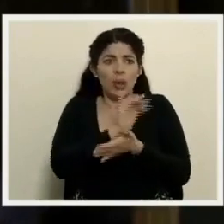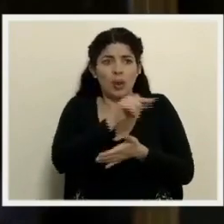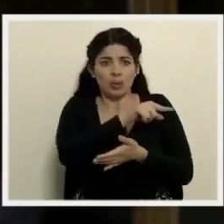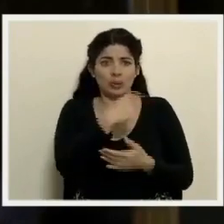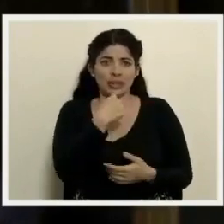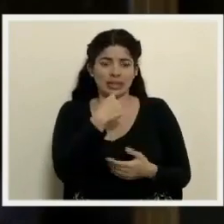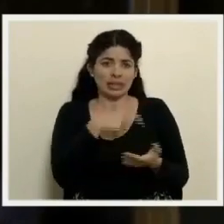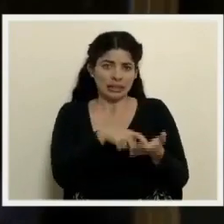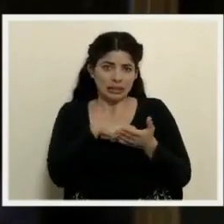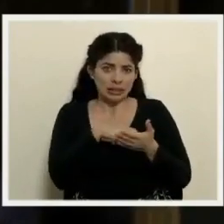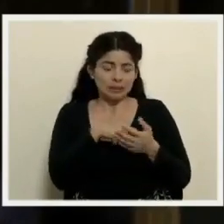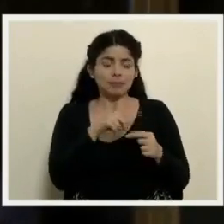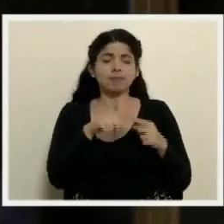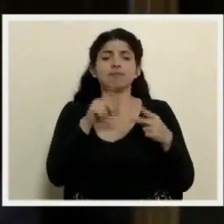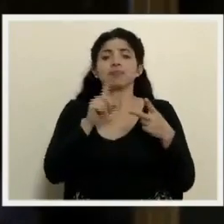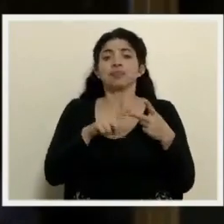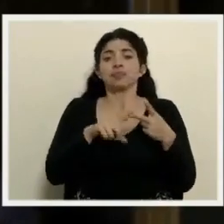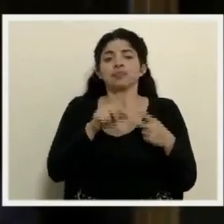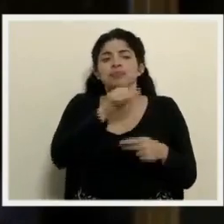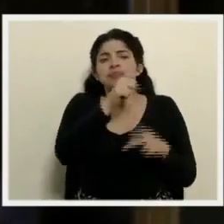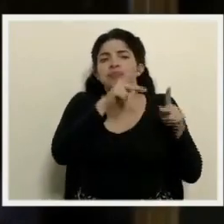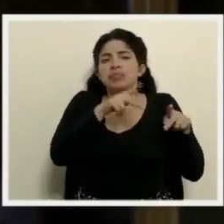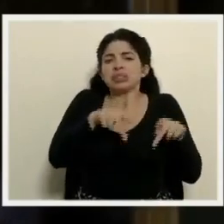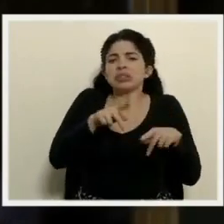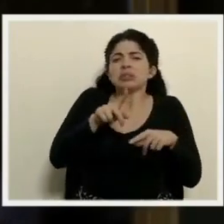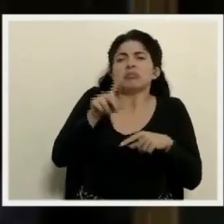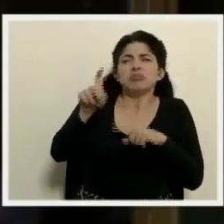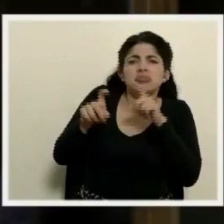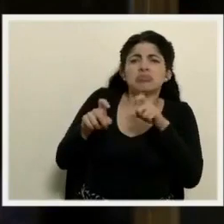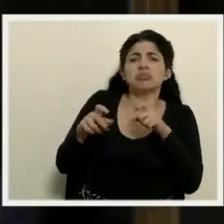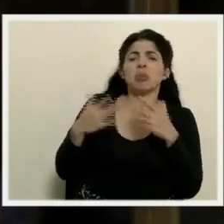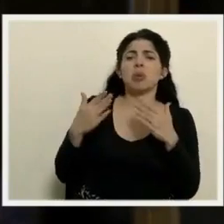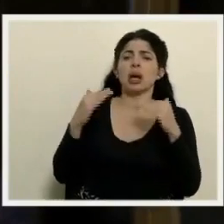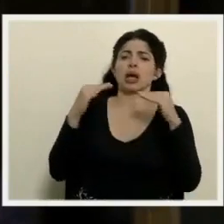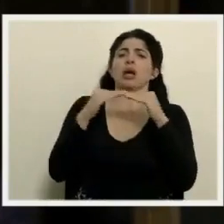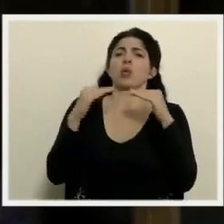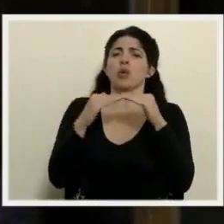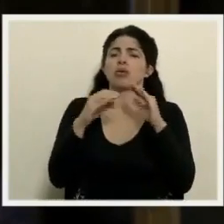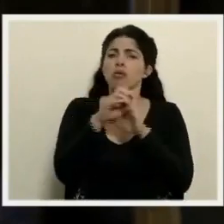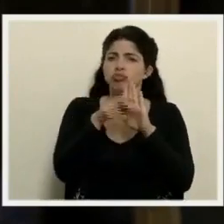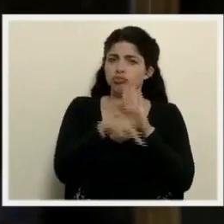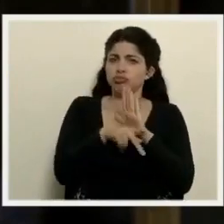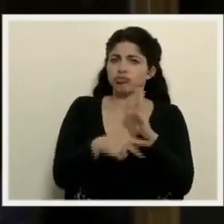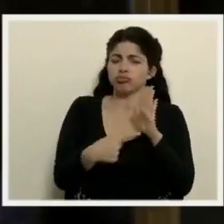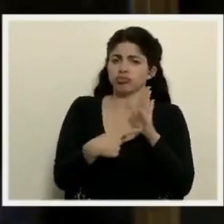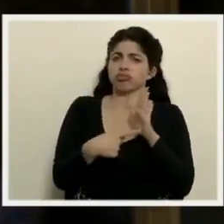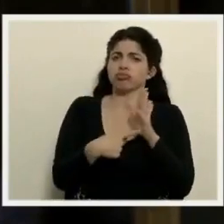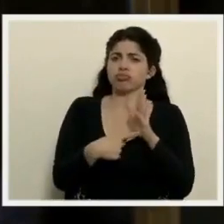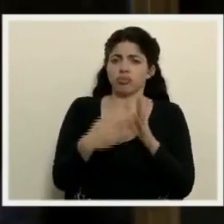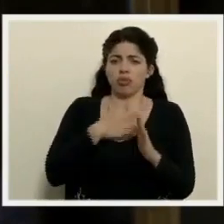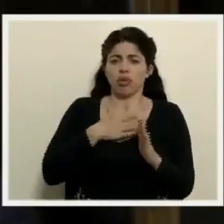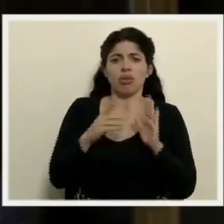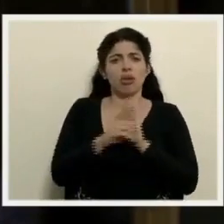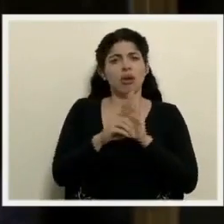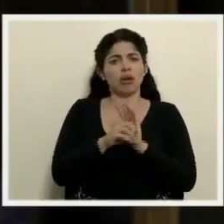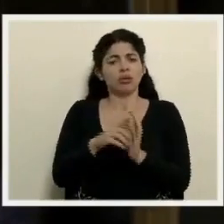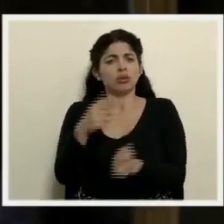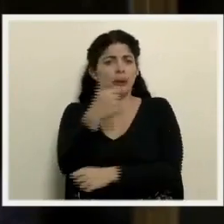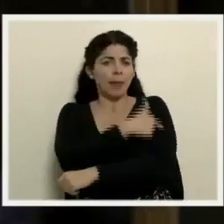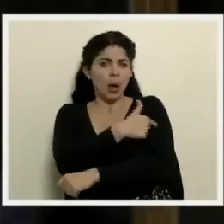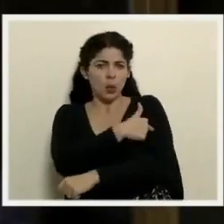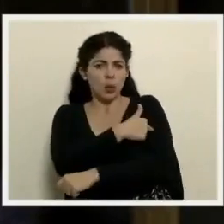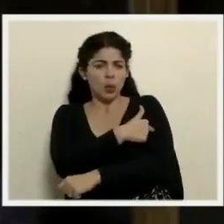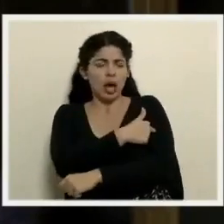están planteando. Y cuestionamientos desde el punto de vista de la igualdad constitucional para el derecho a la vacunación.